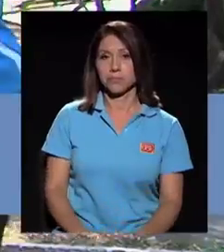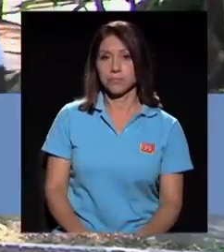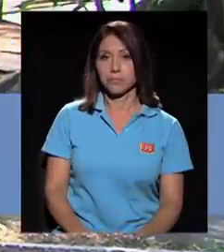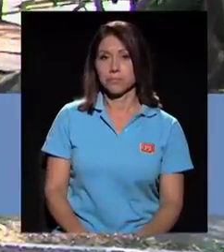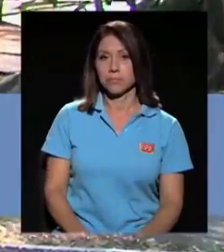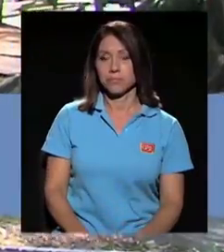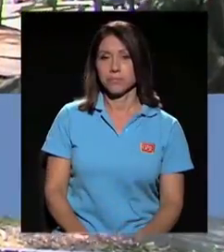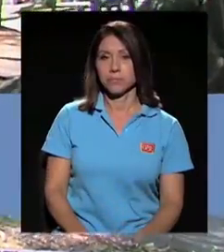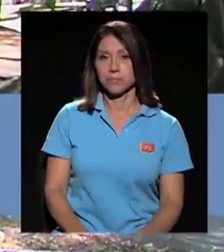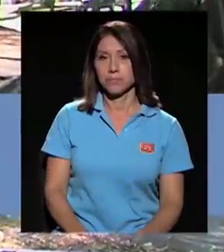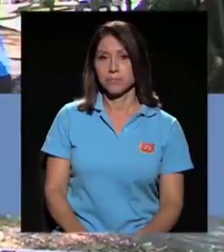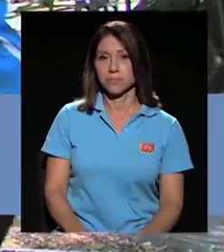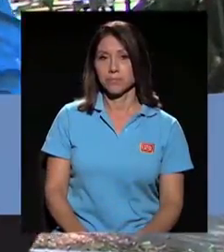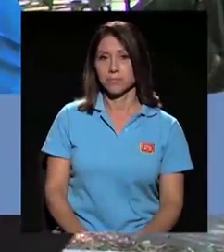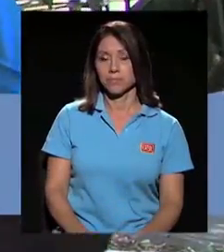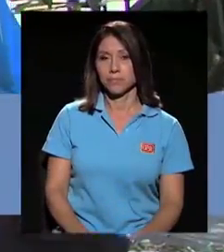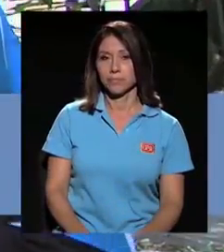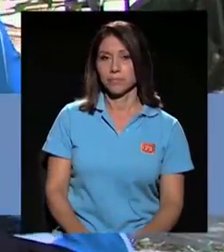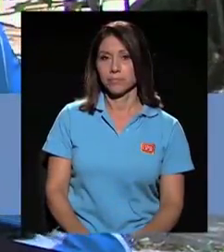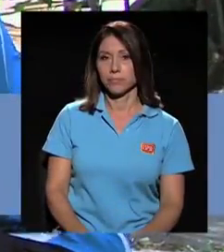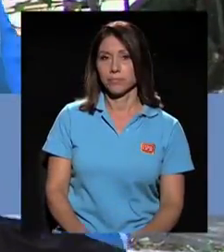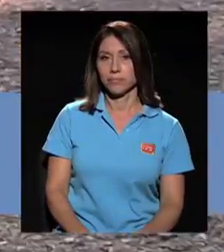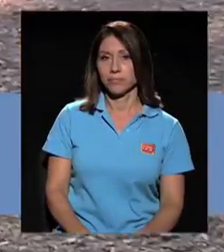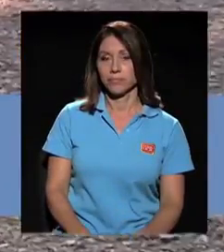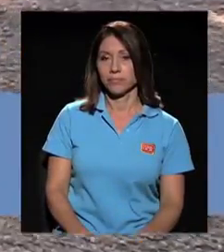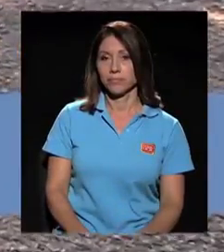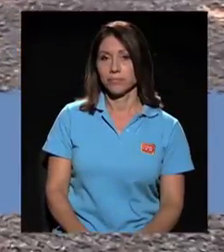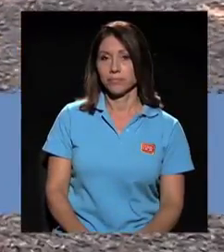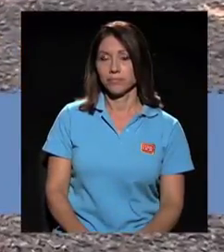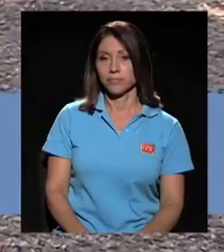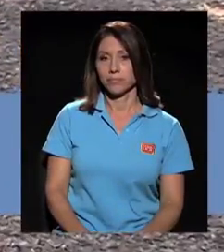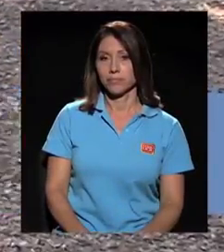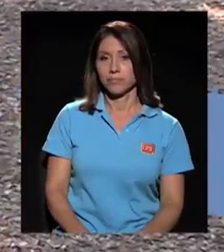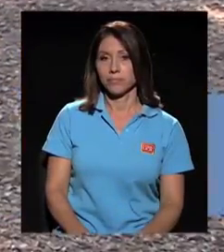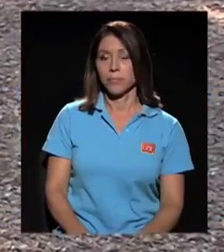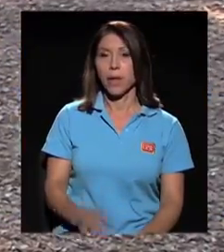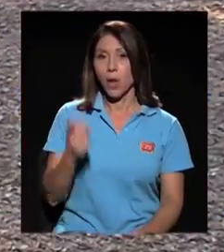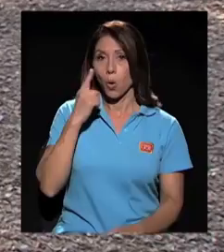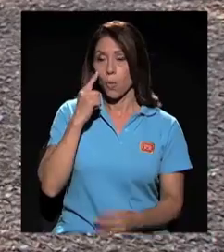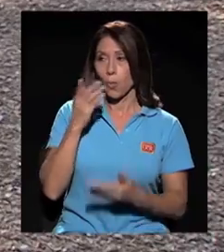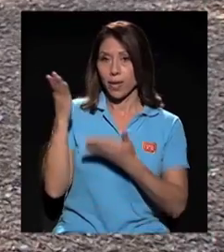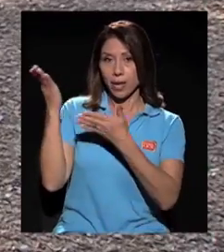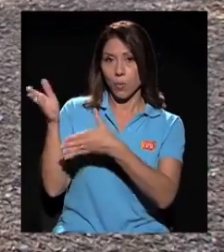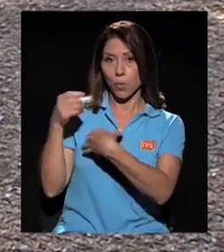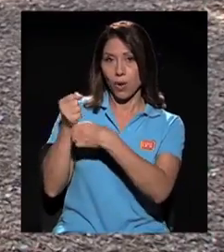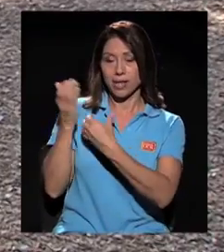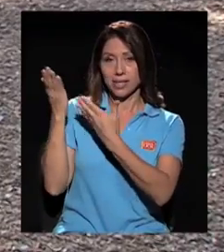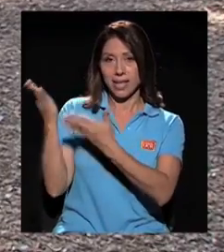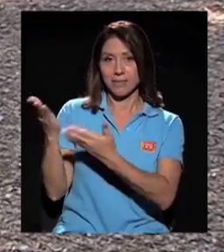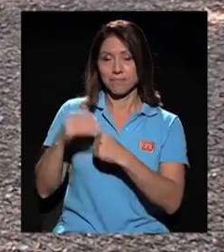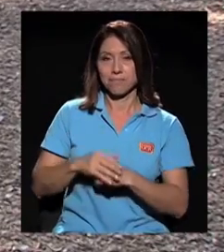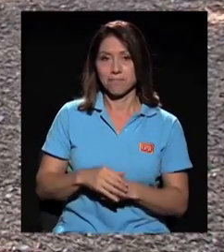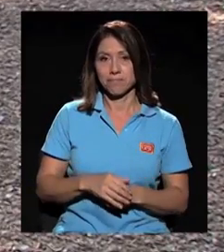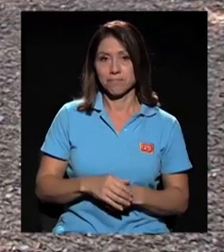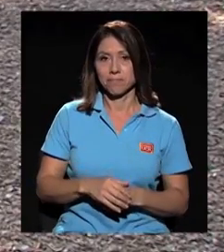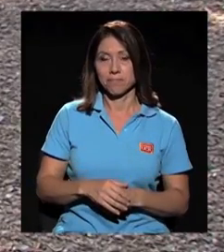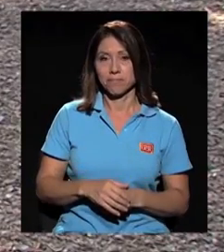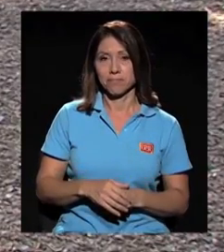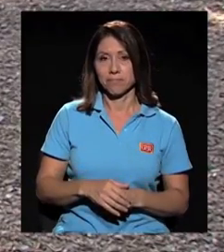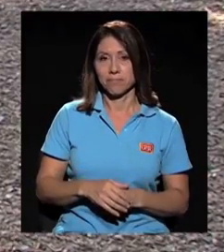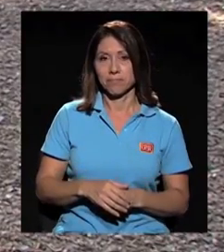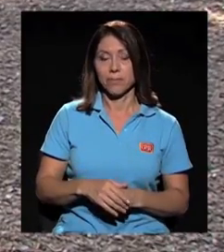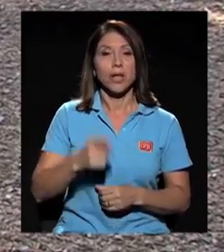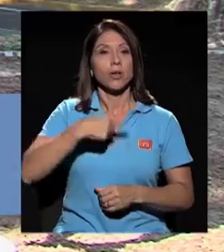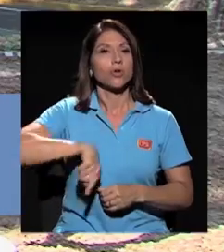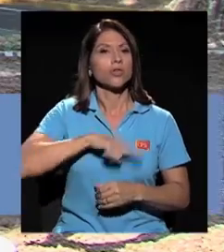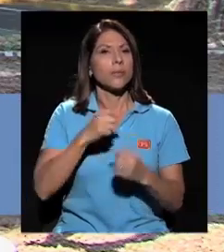atrás, los brazos van rectos, la cabeza al frente. Y las rodillas a la hora de flexionarse están en 90 grados. La rodilla no puede pasar la punta de los